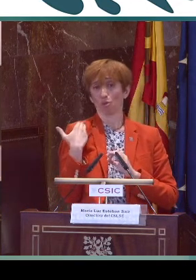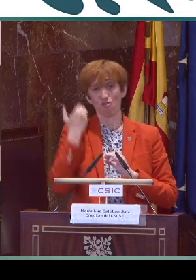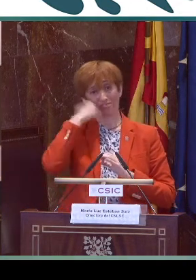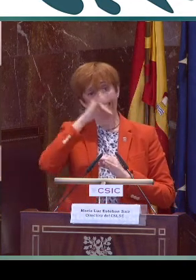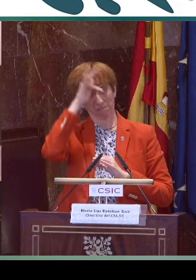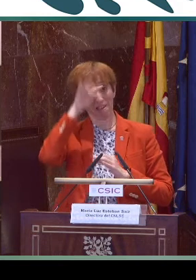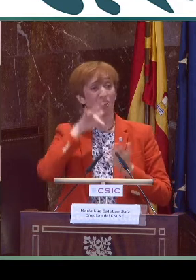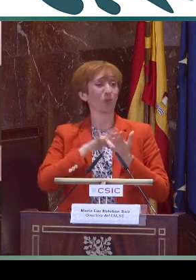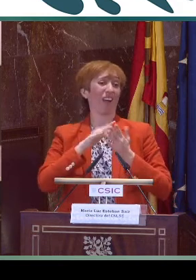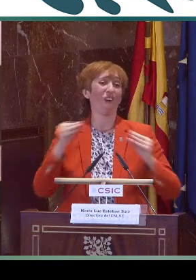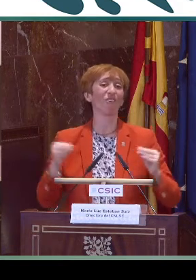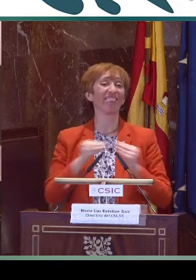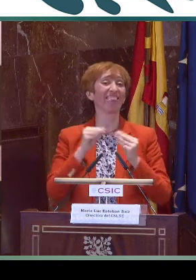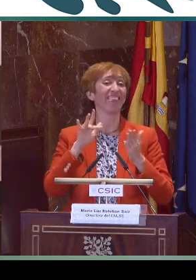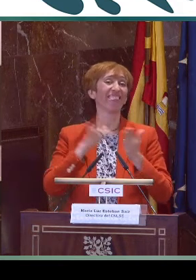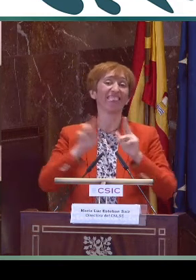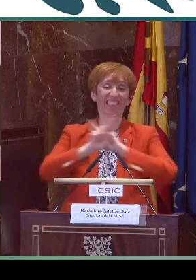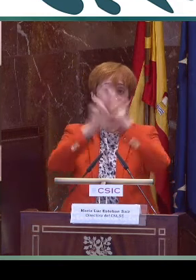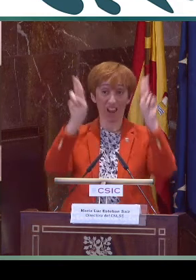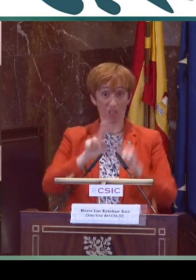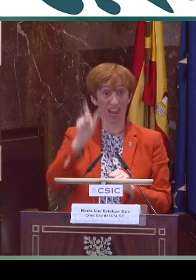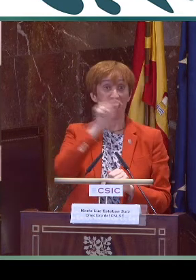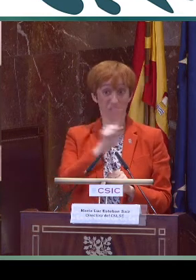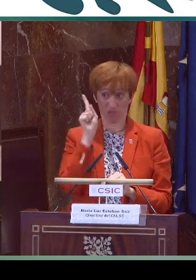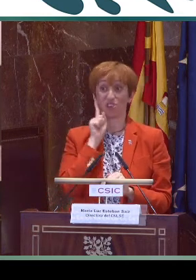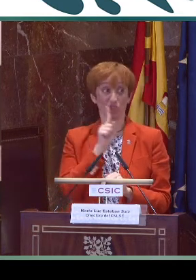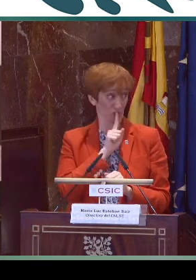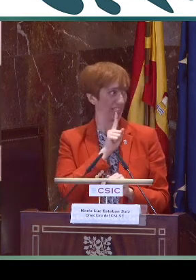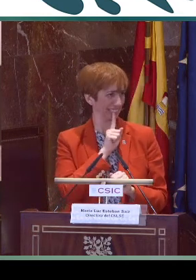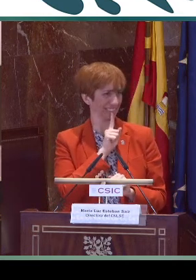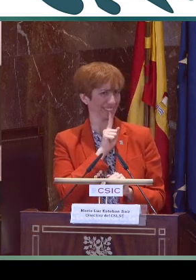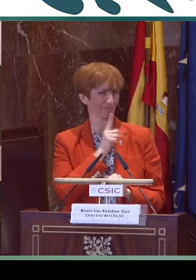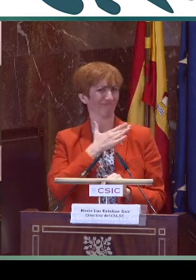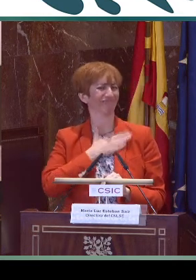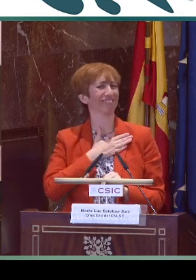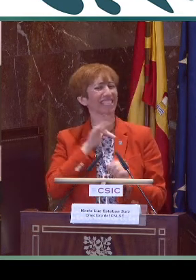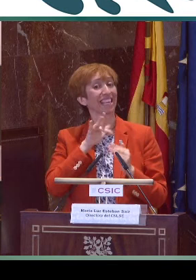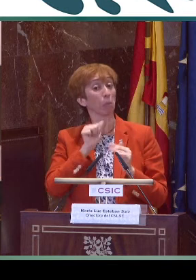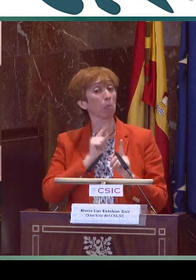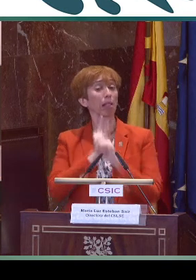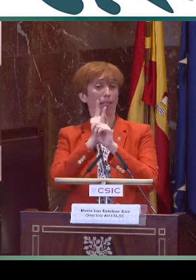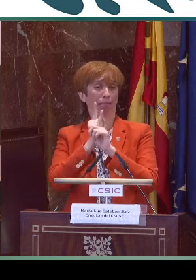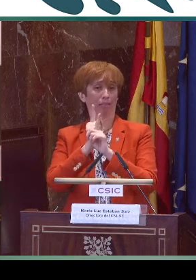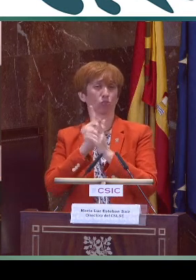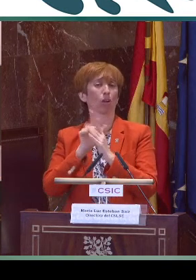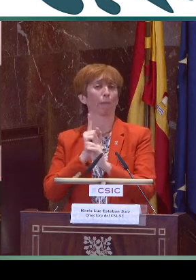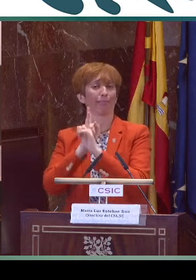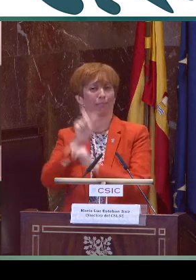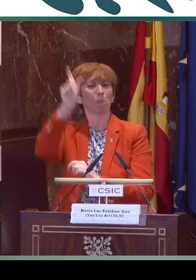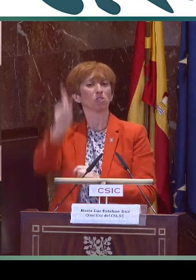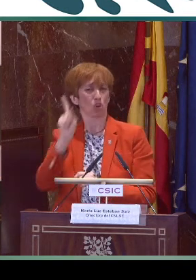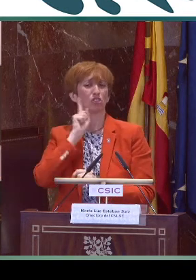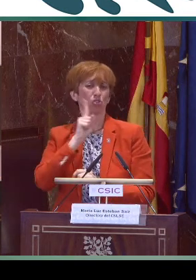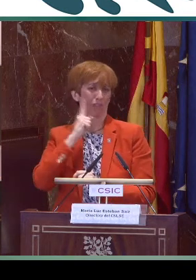Para acabar mi discurso quiero recordar que el pasado fin de semana coincidí en el Día Internacional de las Personas Sordas